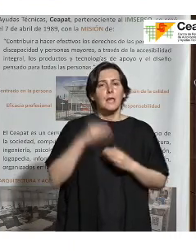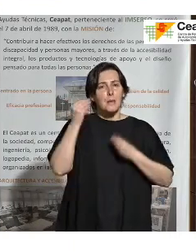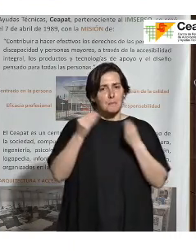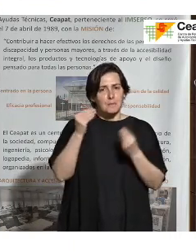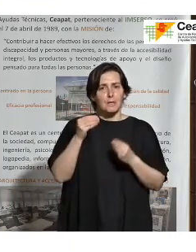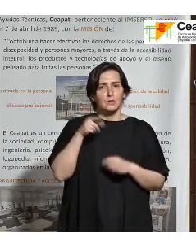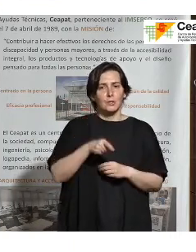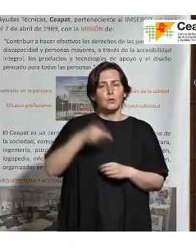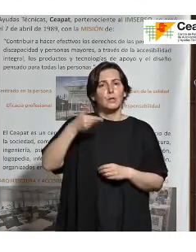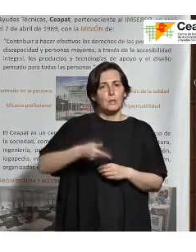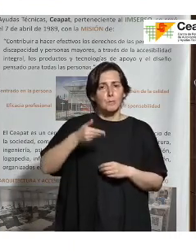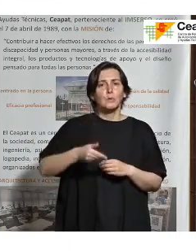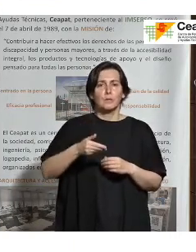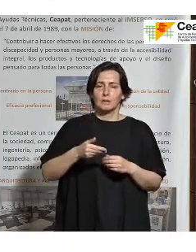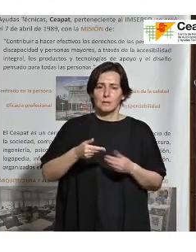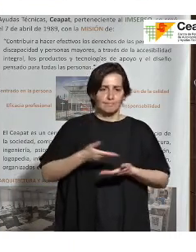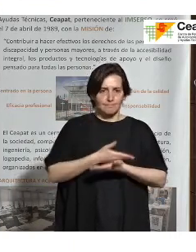la clave de todo lo demás.